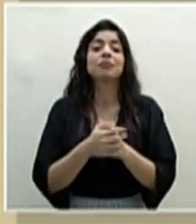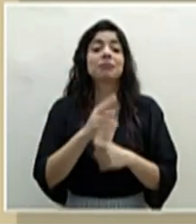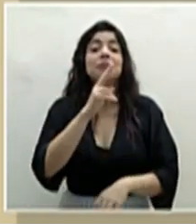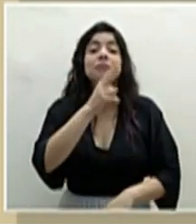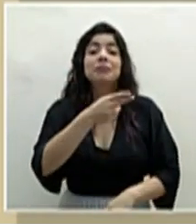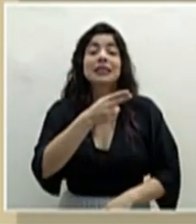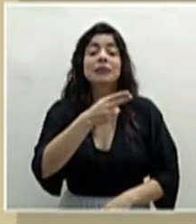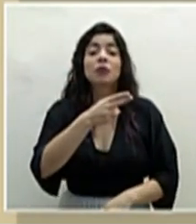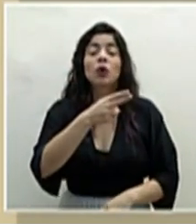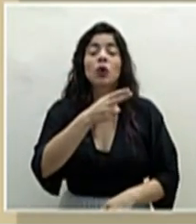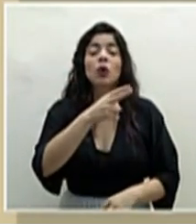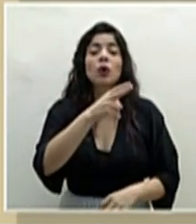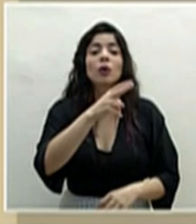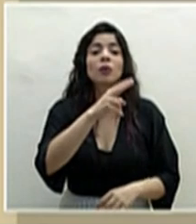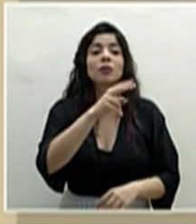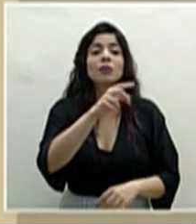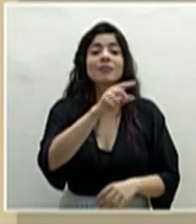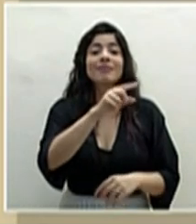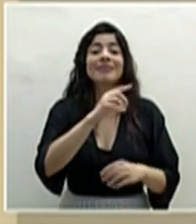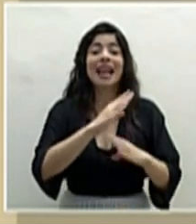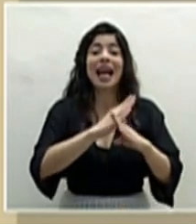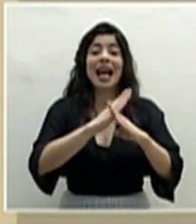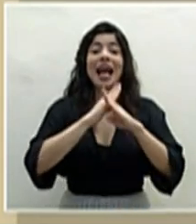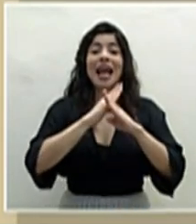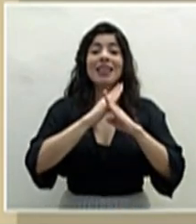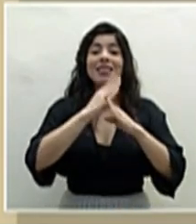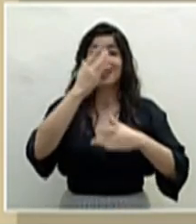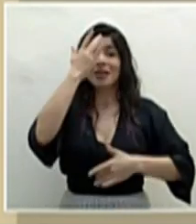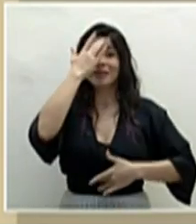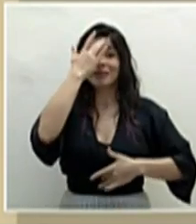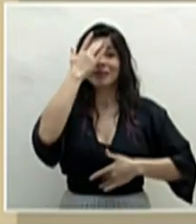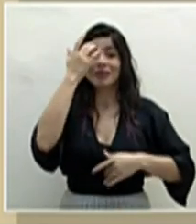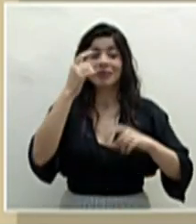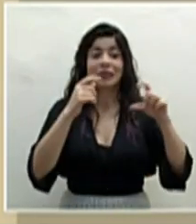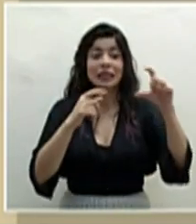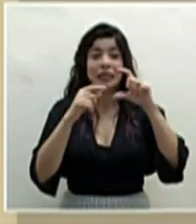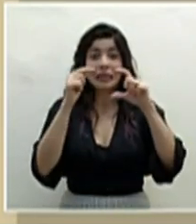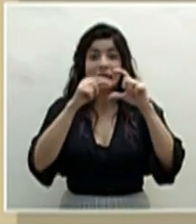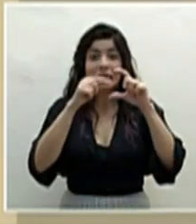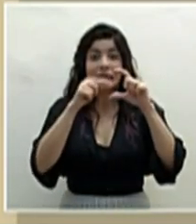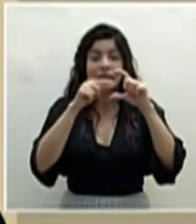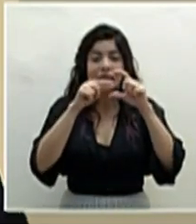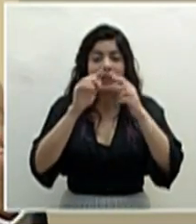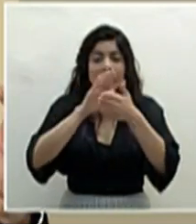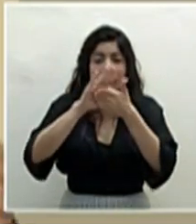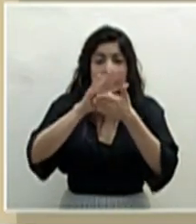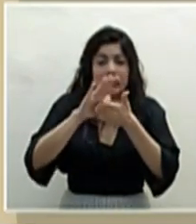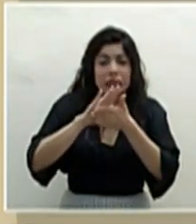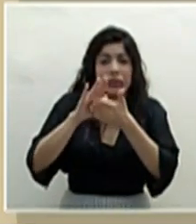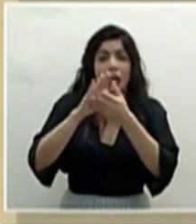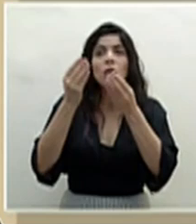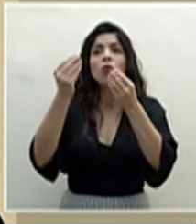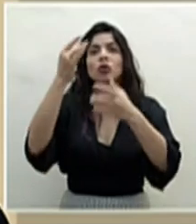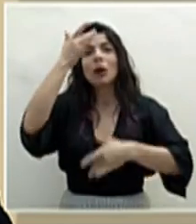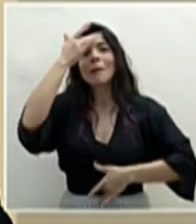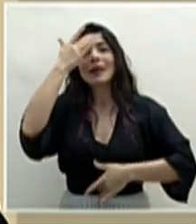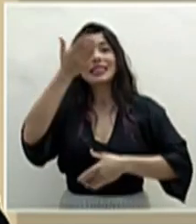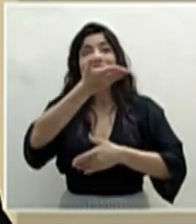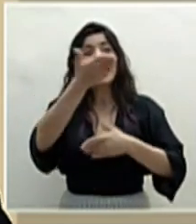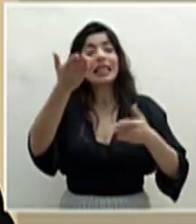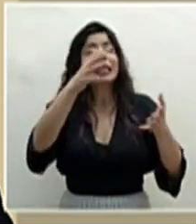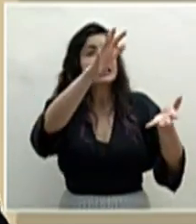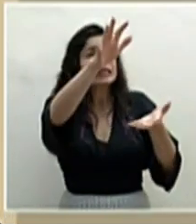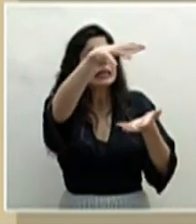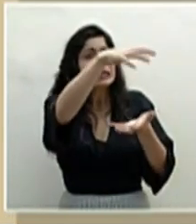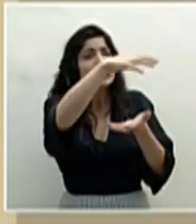anticuerpos en plasma convalesciente de una gran cantidad de pacientes, estandarizar la